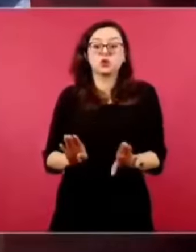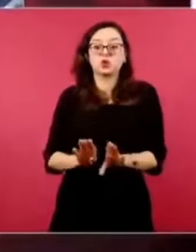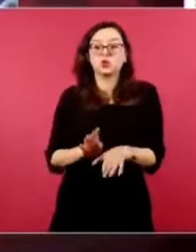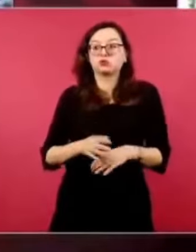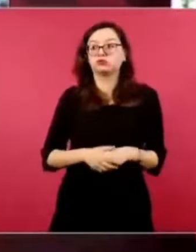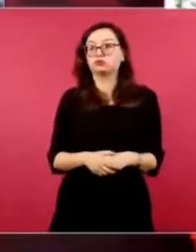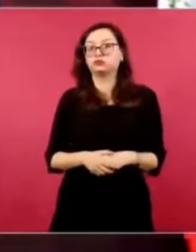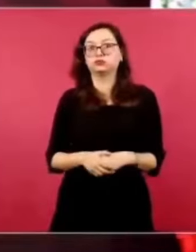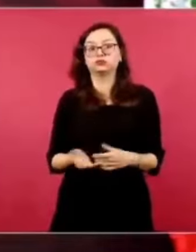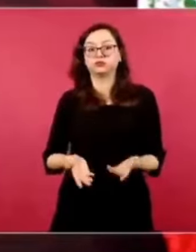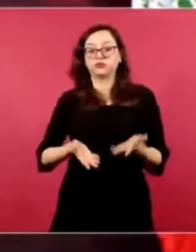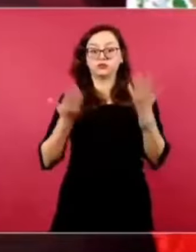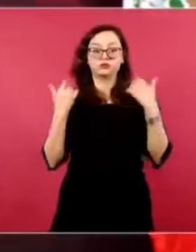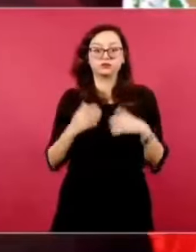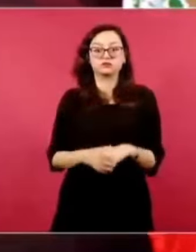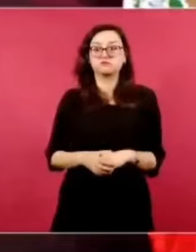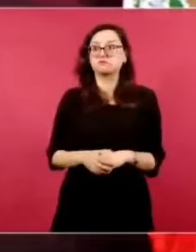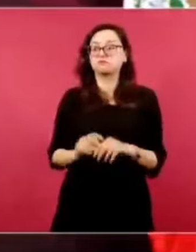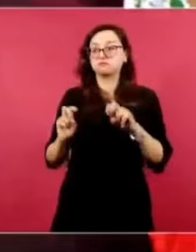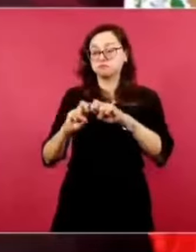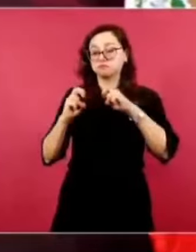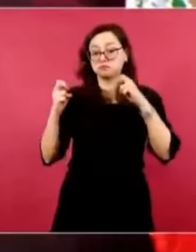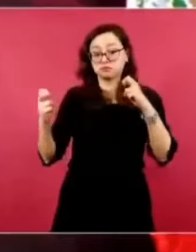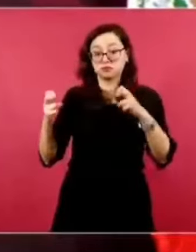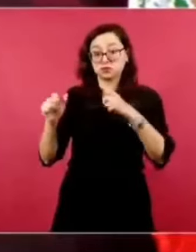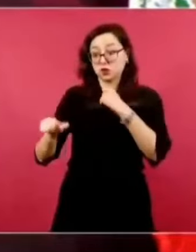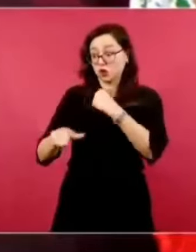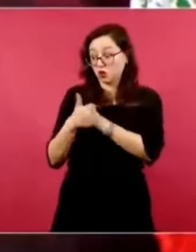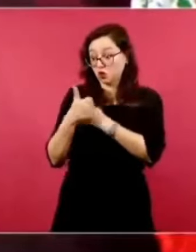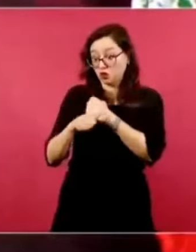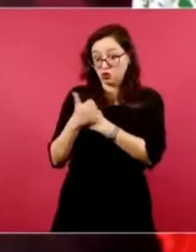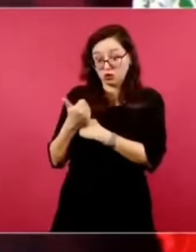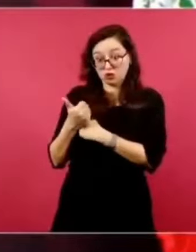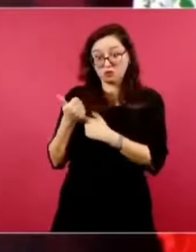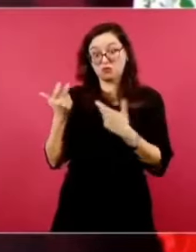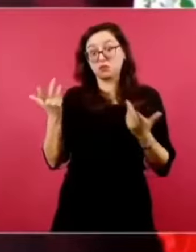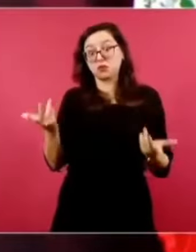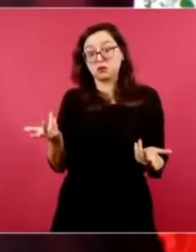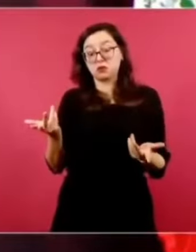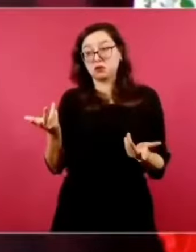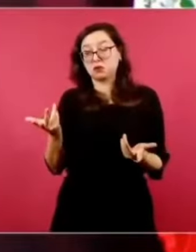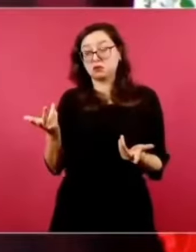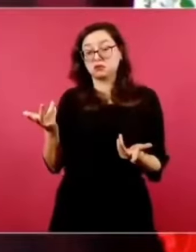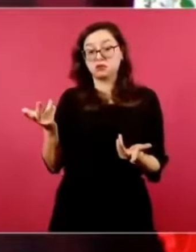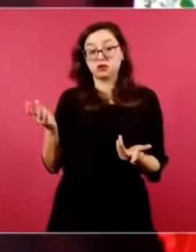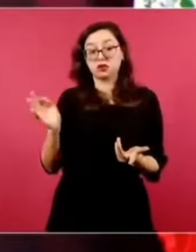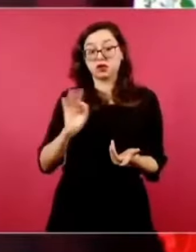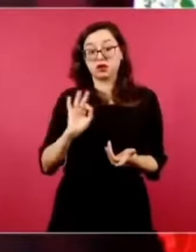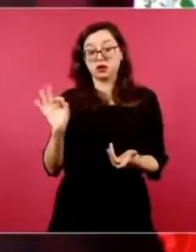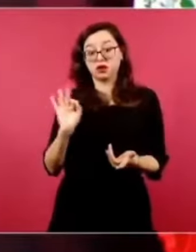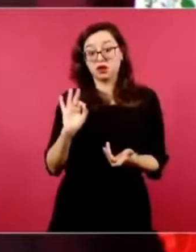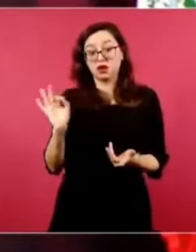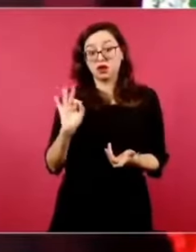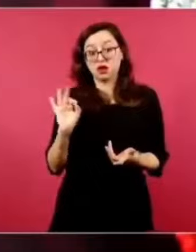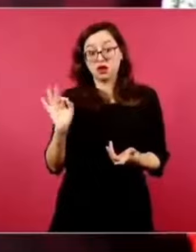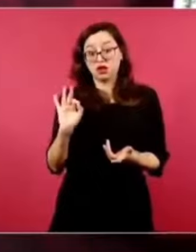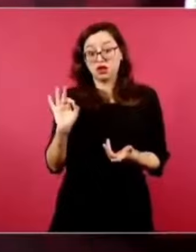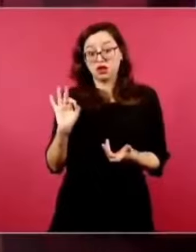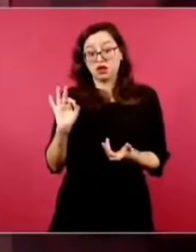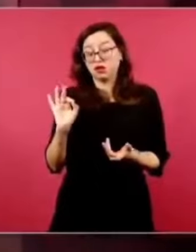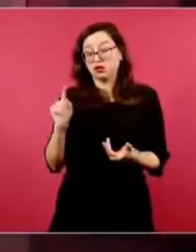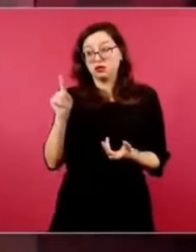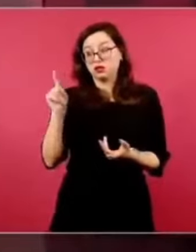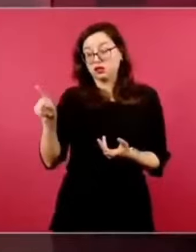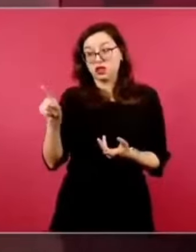ministros no se propone a nadie, porque va a haber una